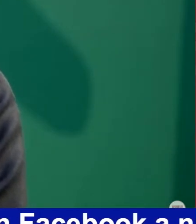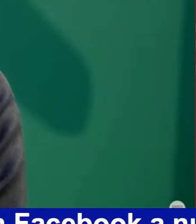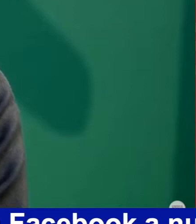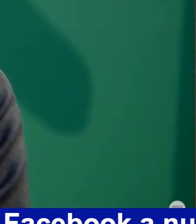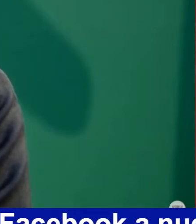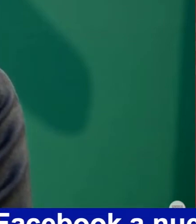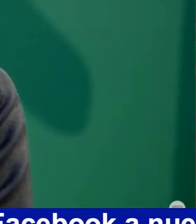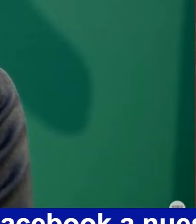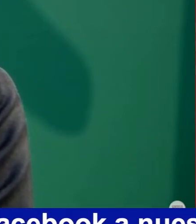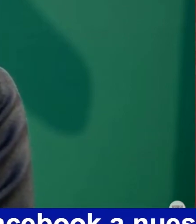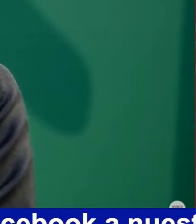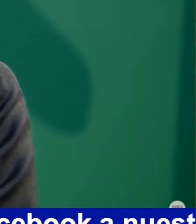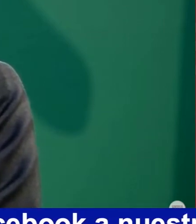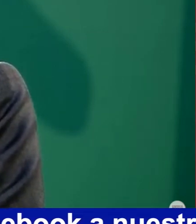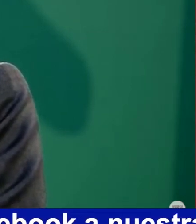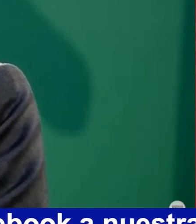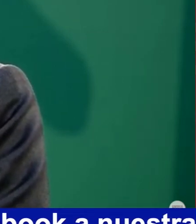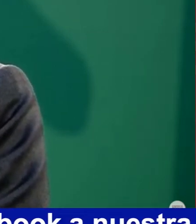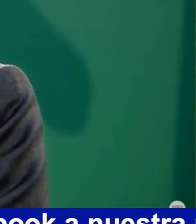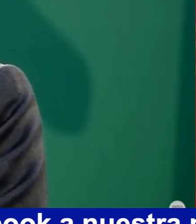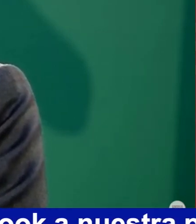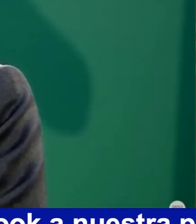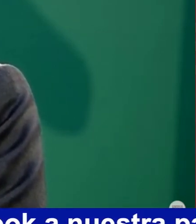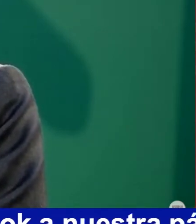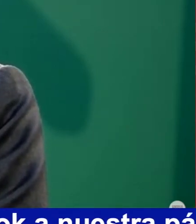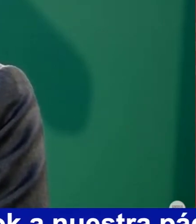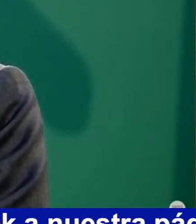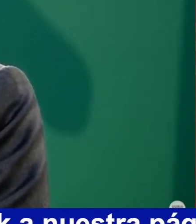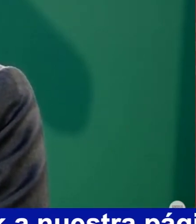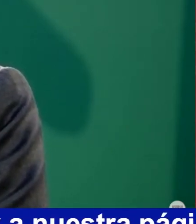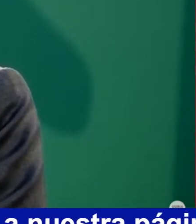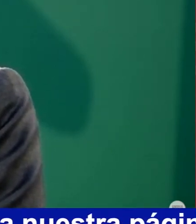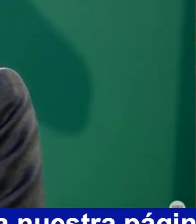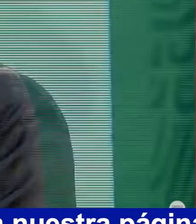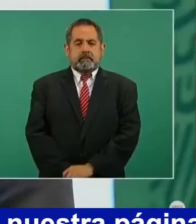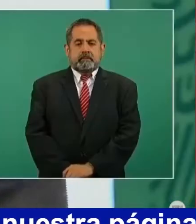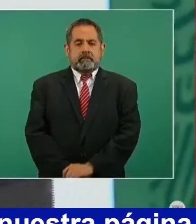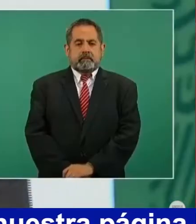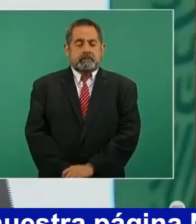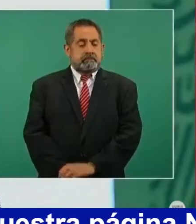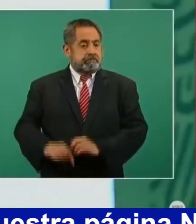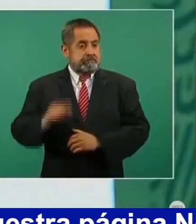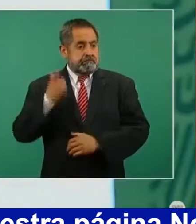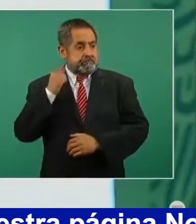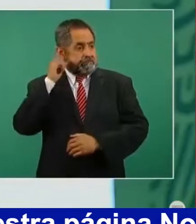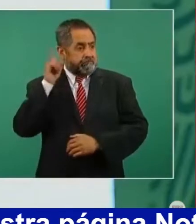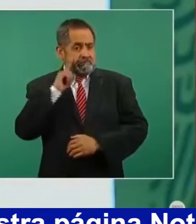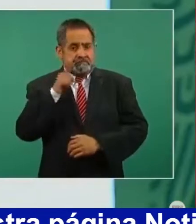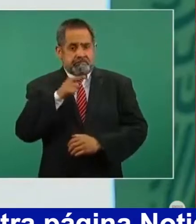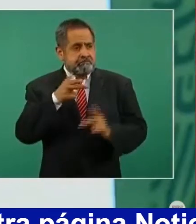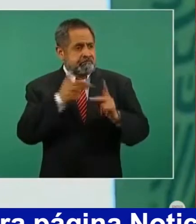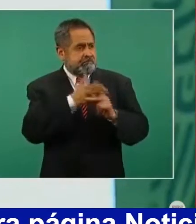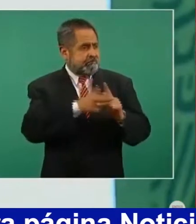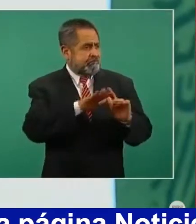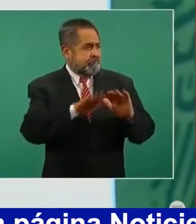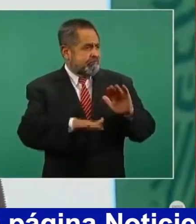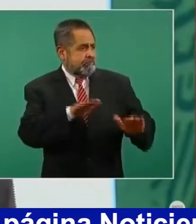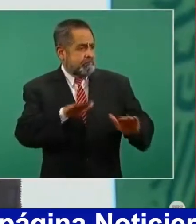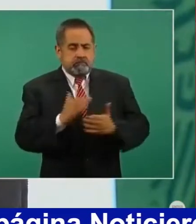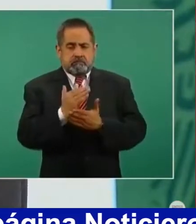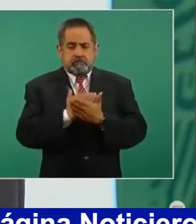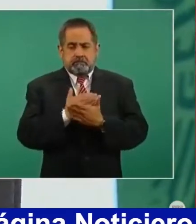reducido el número de homicidios en Zacatecas. Lo que comentaba la